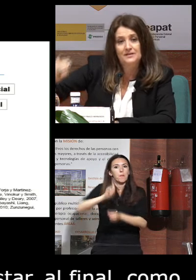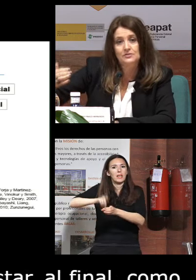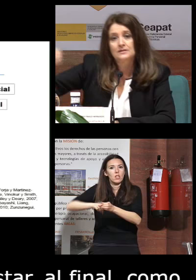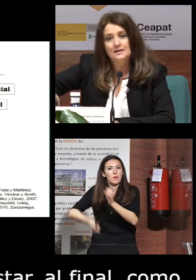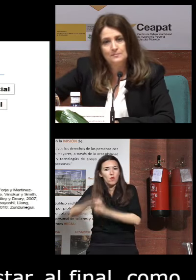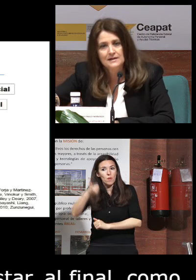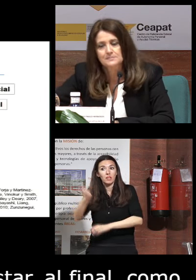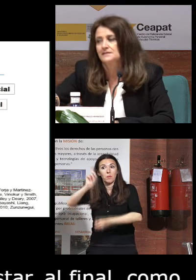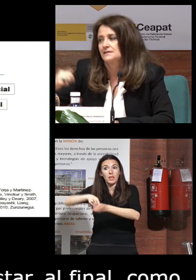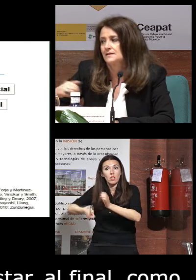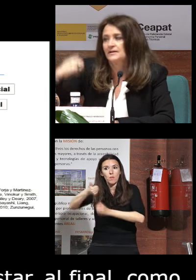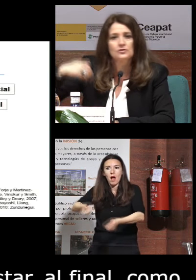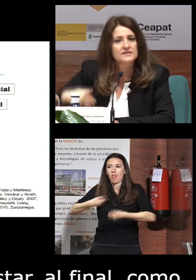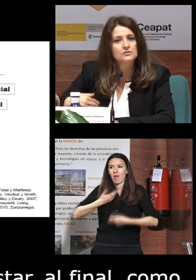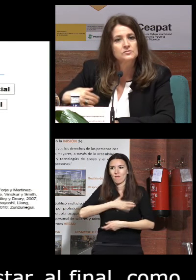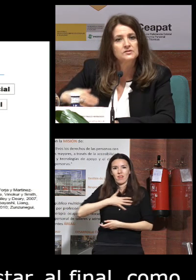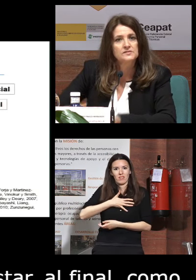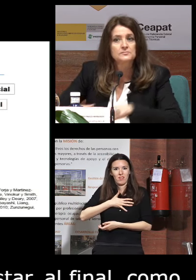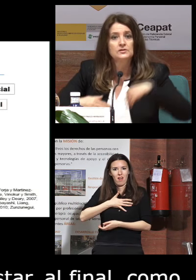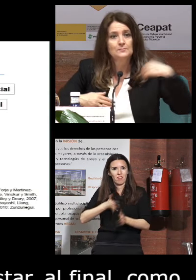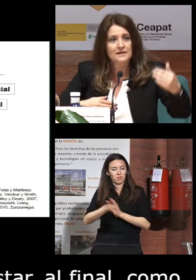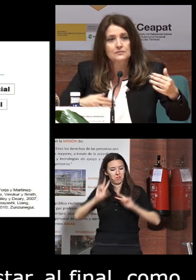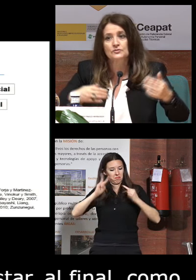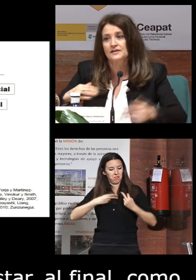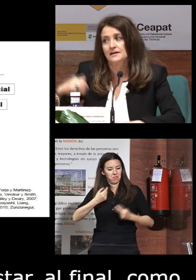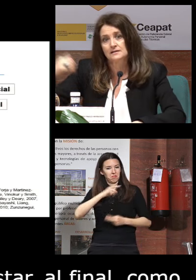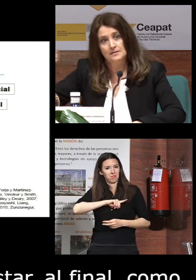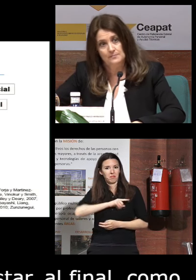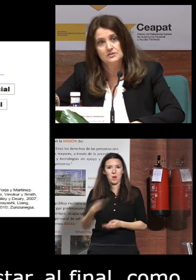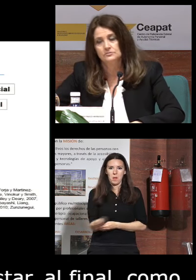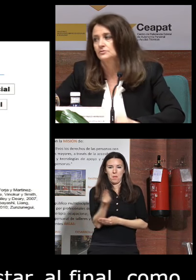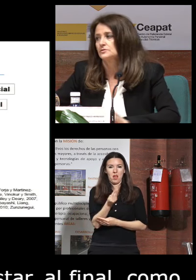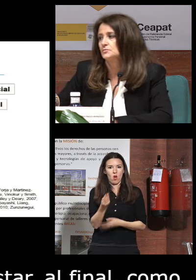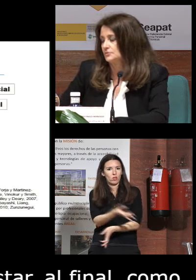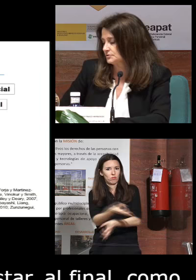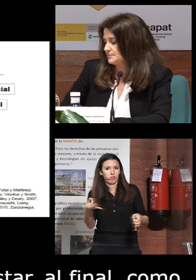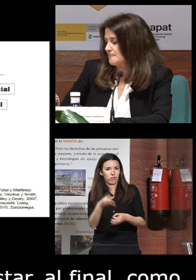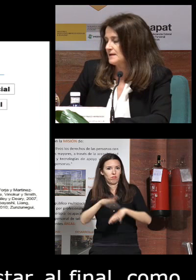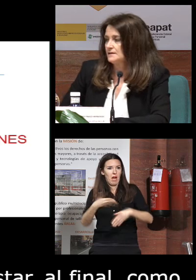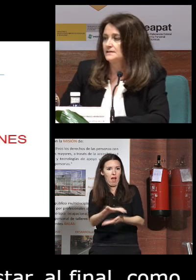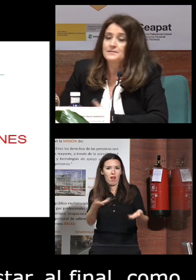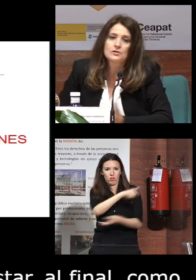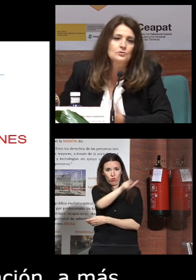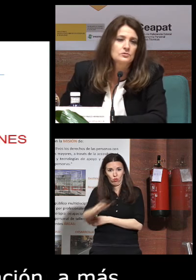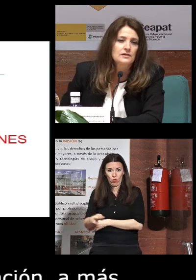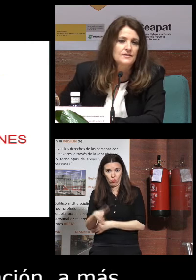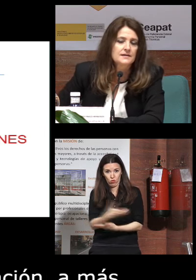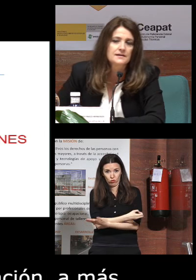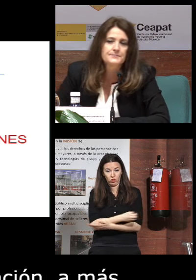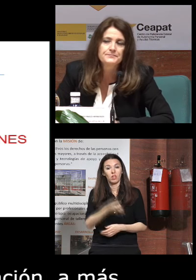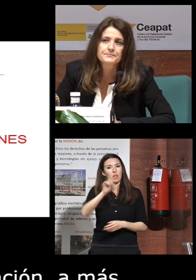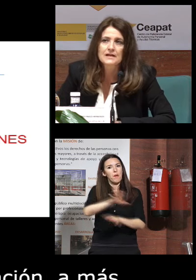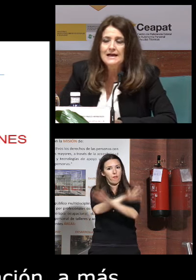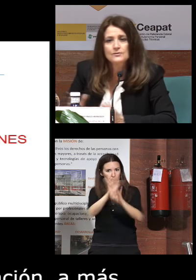más participación más bienestar mejor me siento conmigo mismo más autoeficaz más controlo el mundo ¿no? y también como no con la